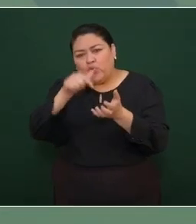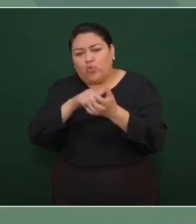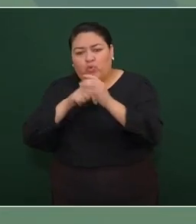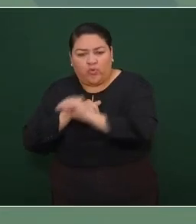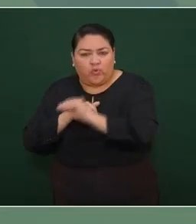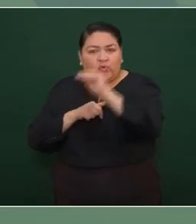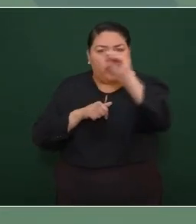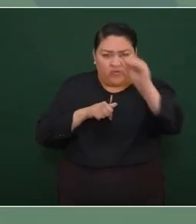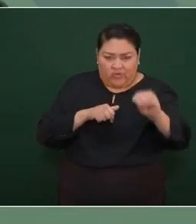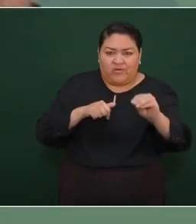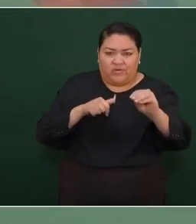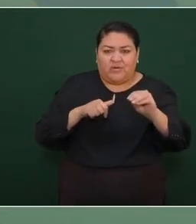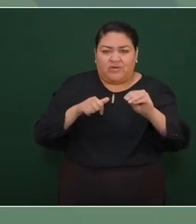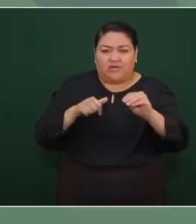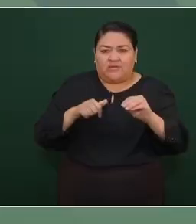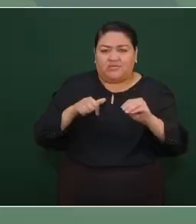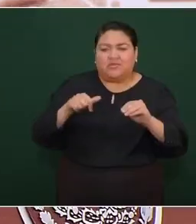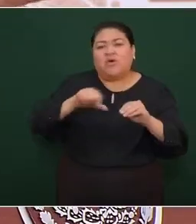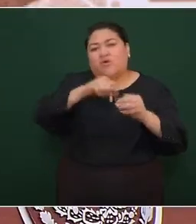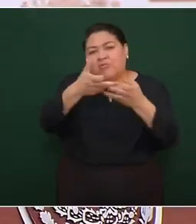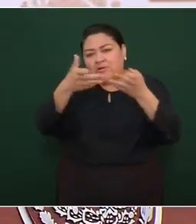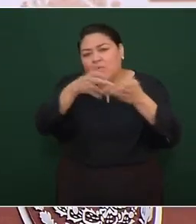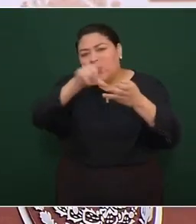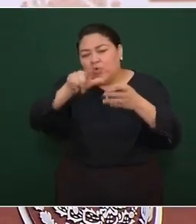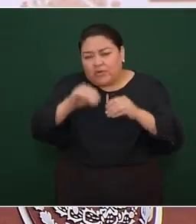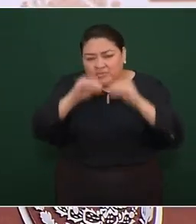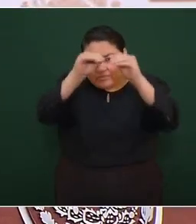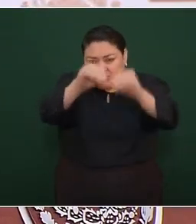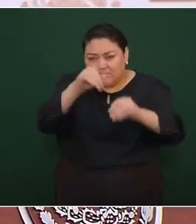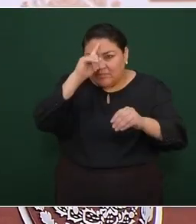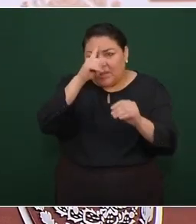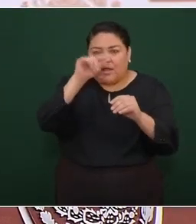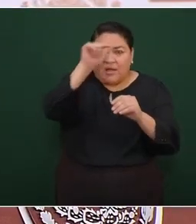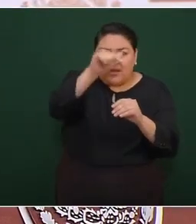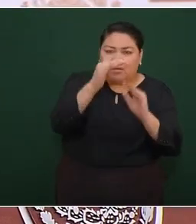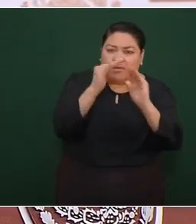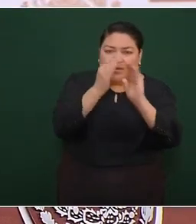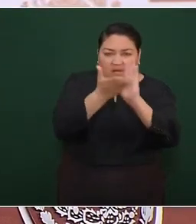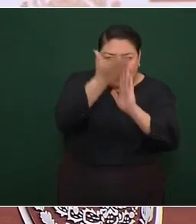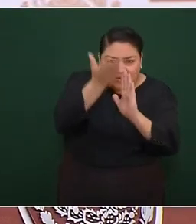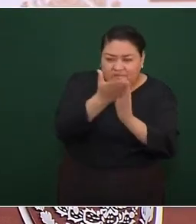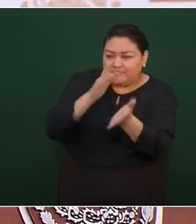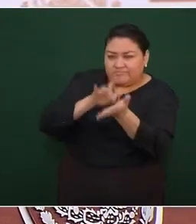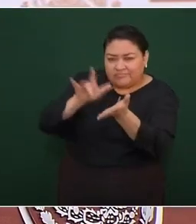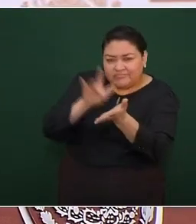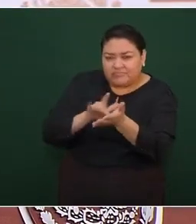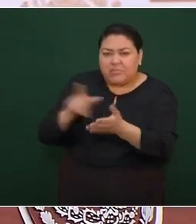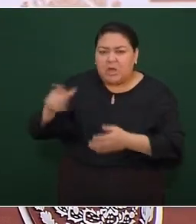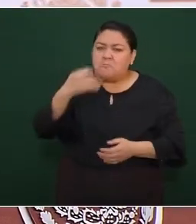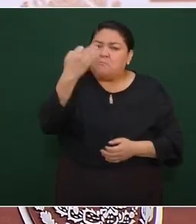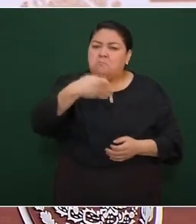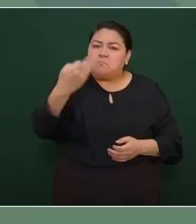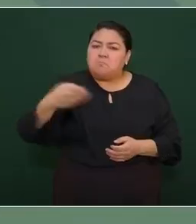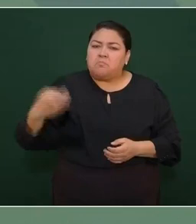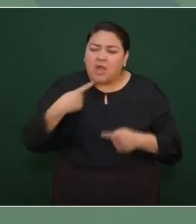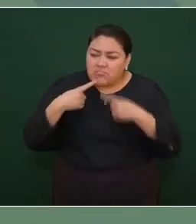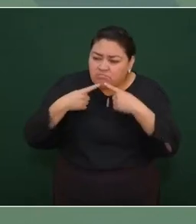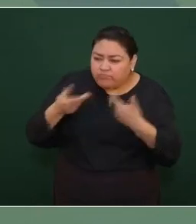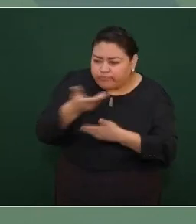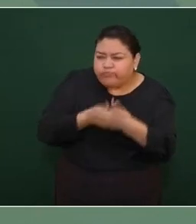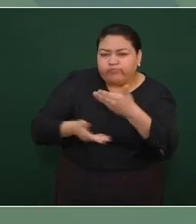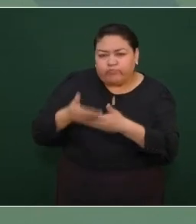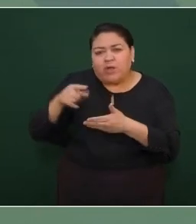a otros terrenos se les ayuda para que construyan sus viviendas acepta y se va resolviendo